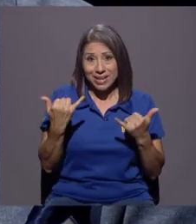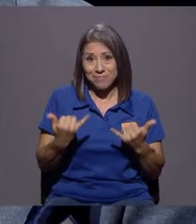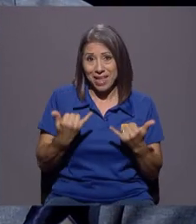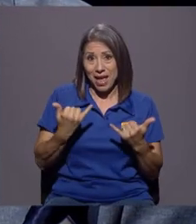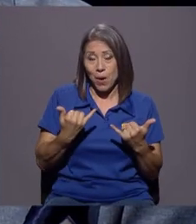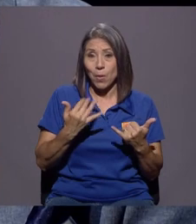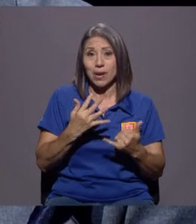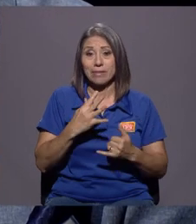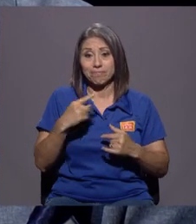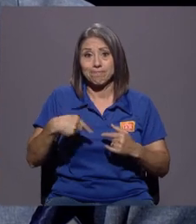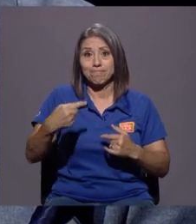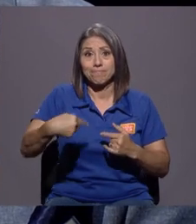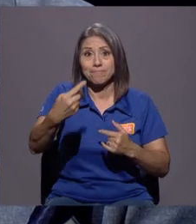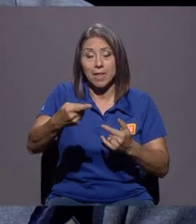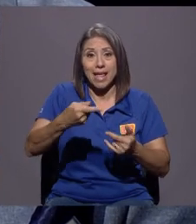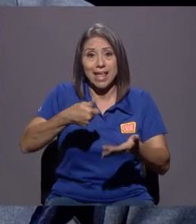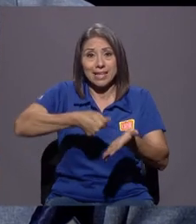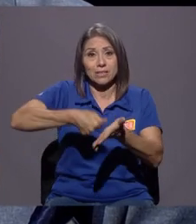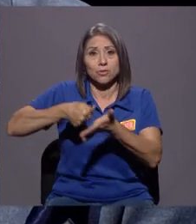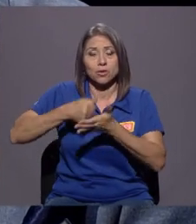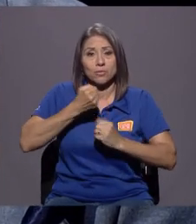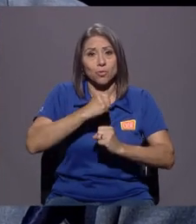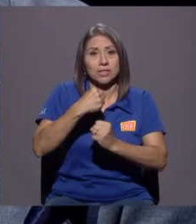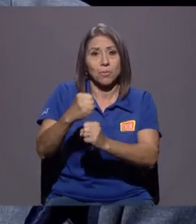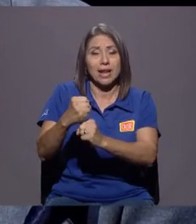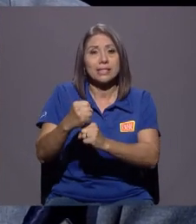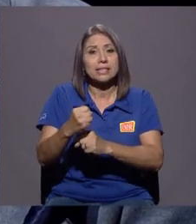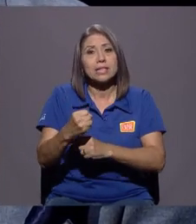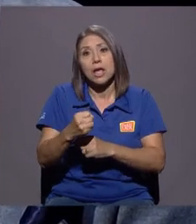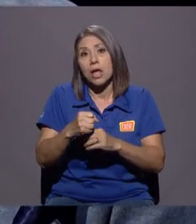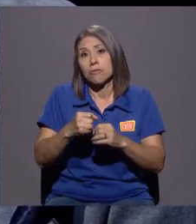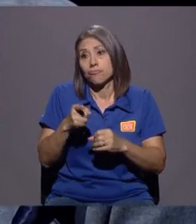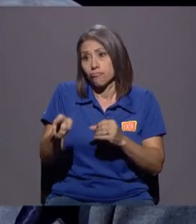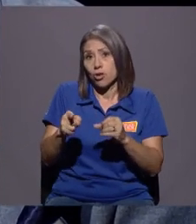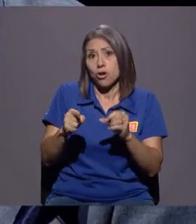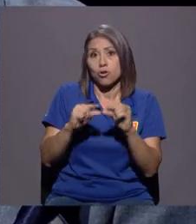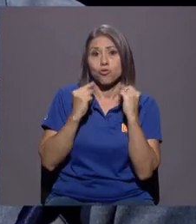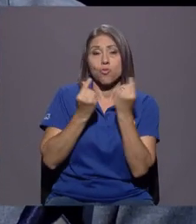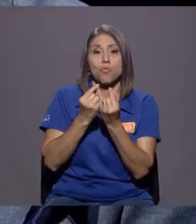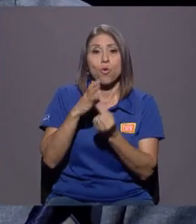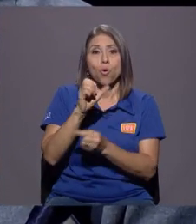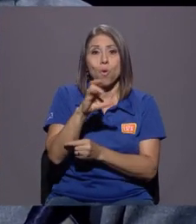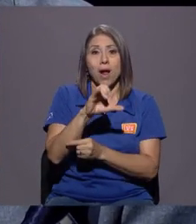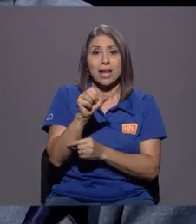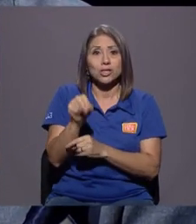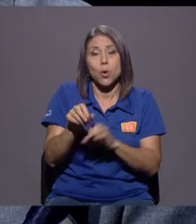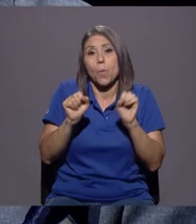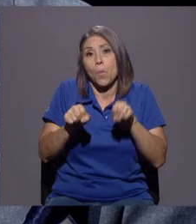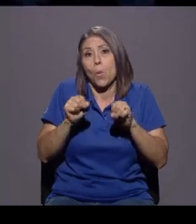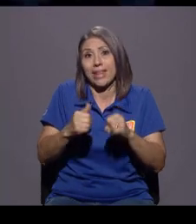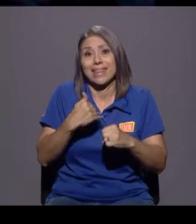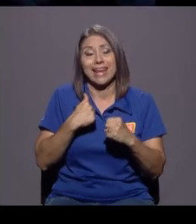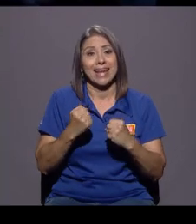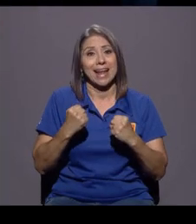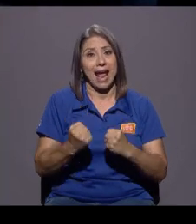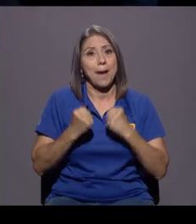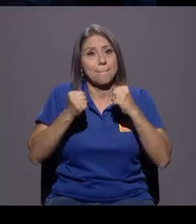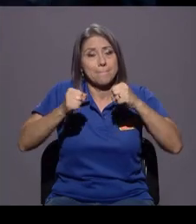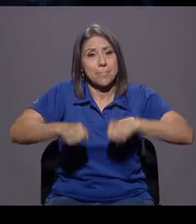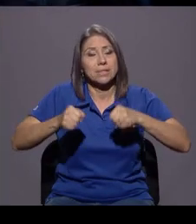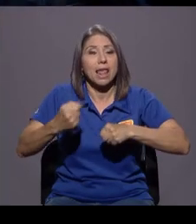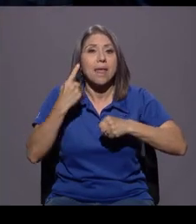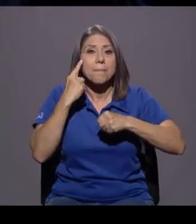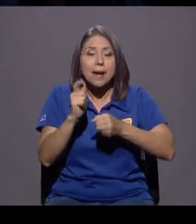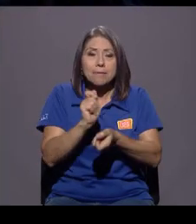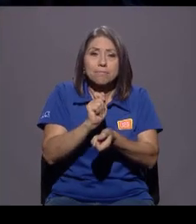elecciones municipales, la capacidad que podría tener coalición para torcer brazos en política. Así que, de